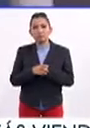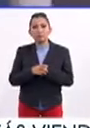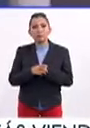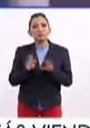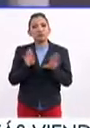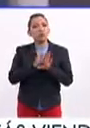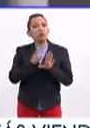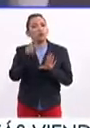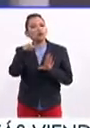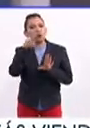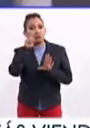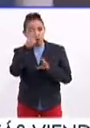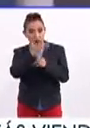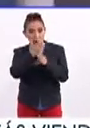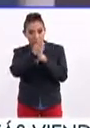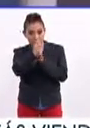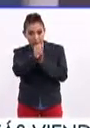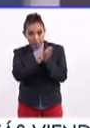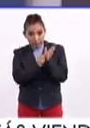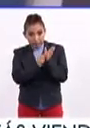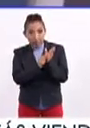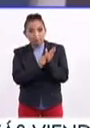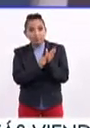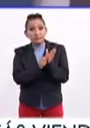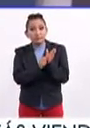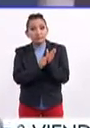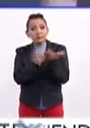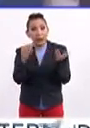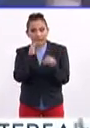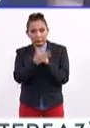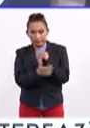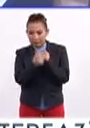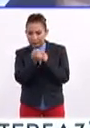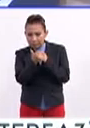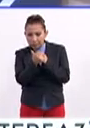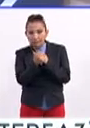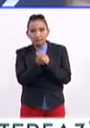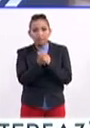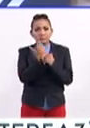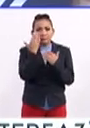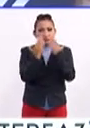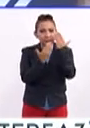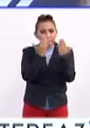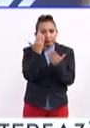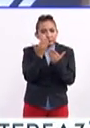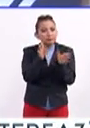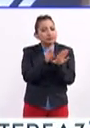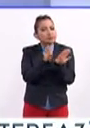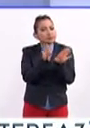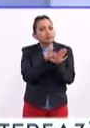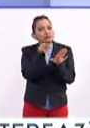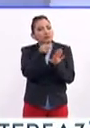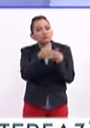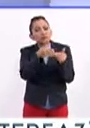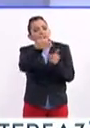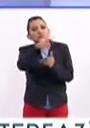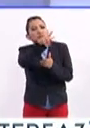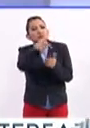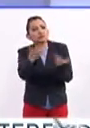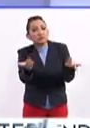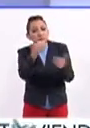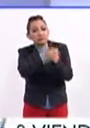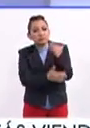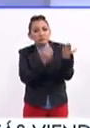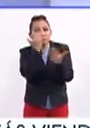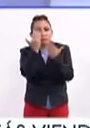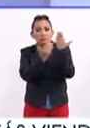¿Cómo visualizas? Ya vas en octavo semestre. Sí. Ya vas a terminar, y, ¿cómo, qué sigue para ti después